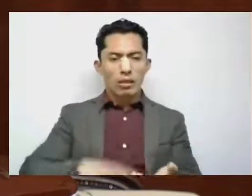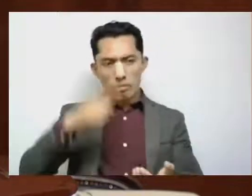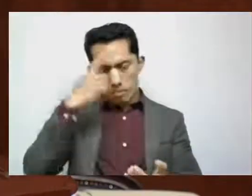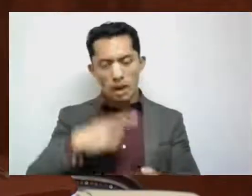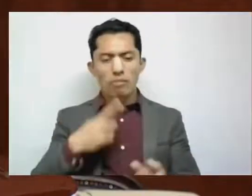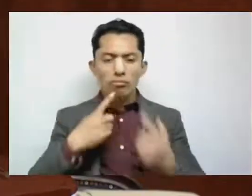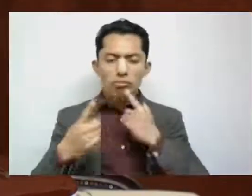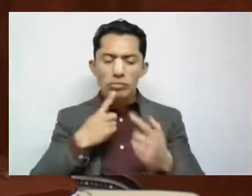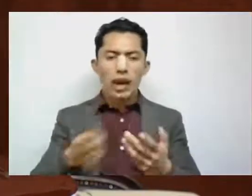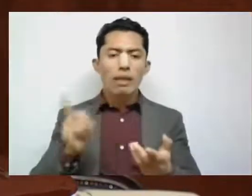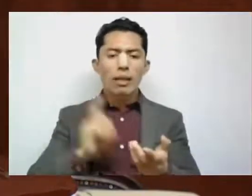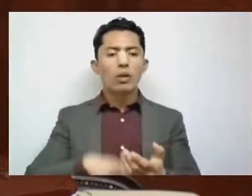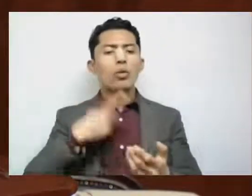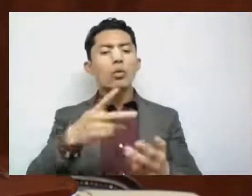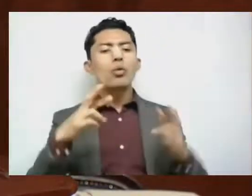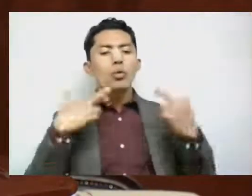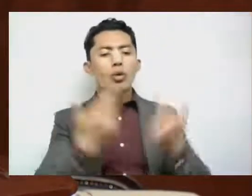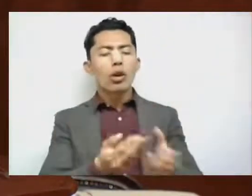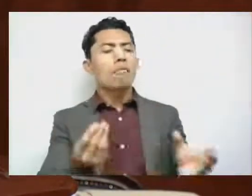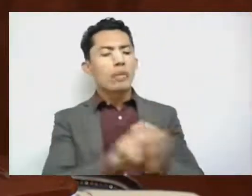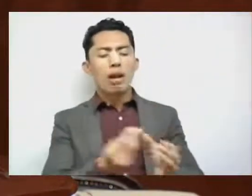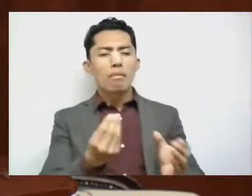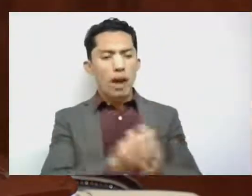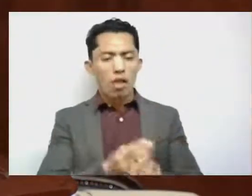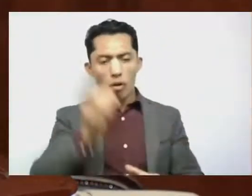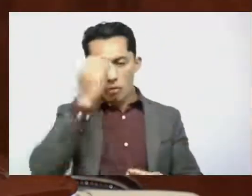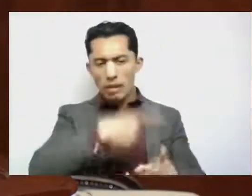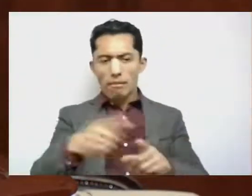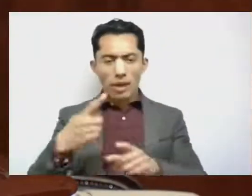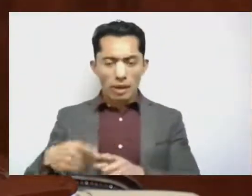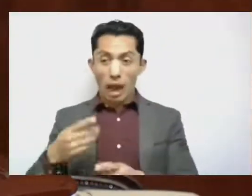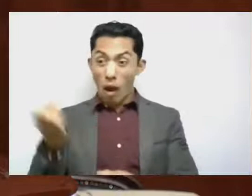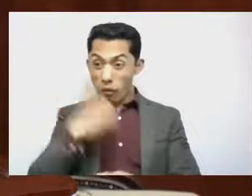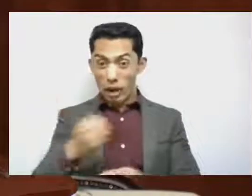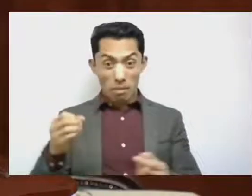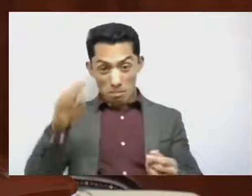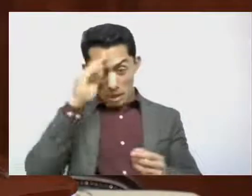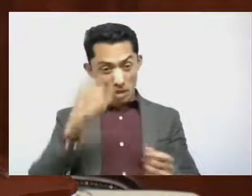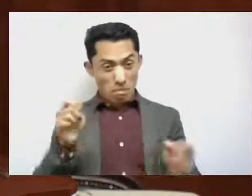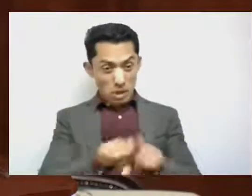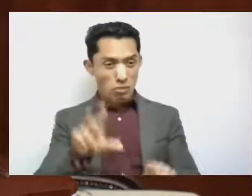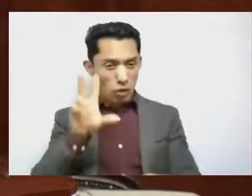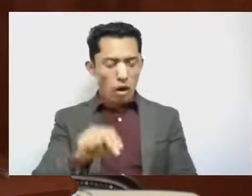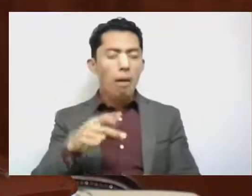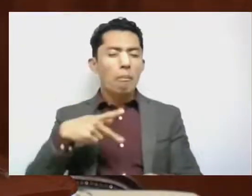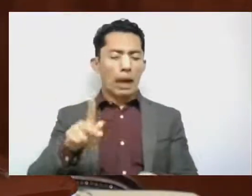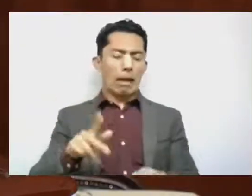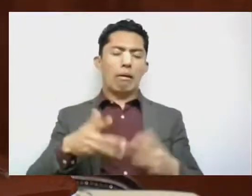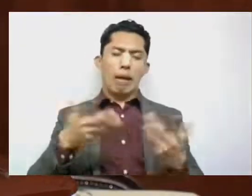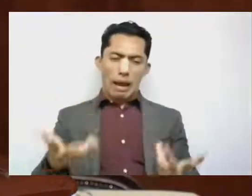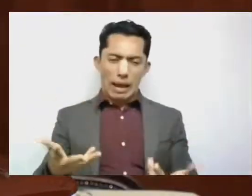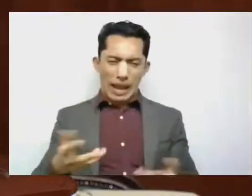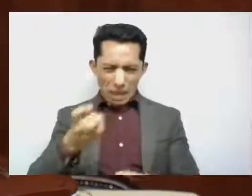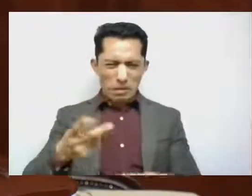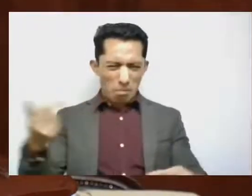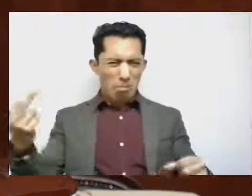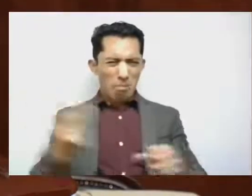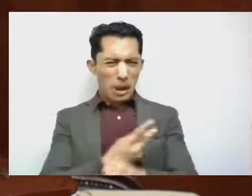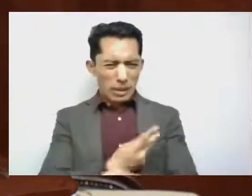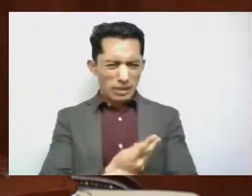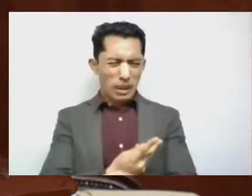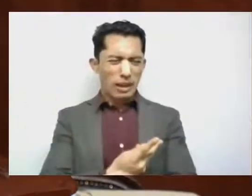de un cabildo. Por supuesto que sí, pero que eso, eso no obste